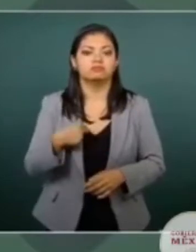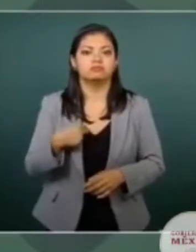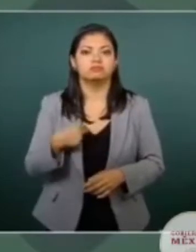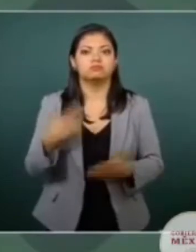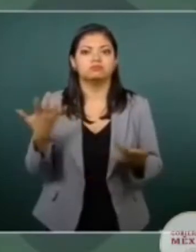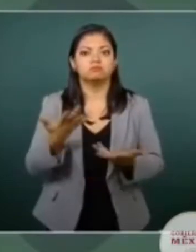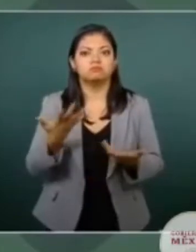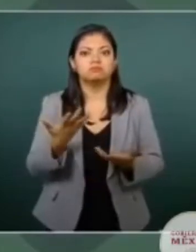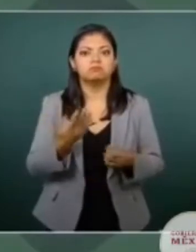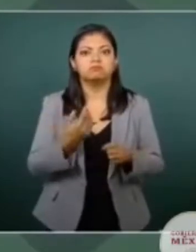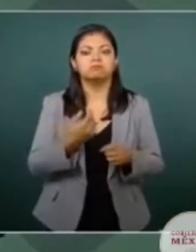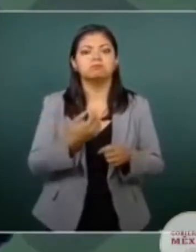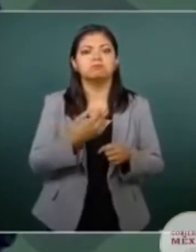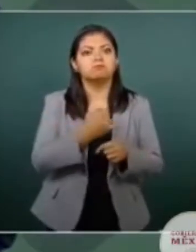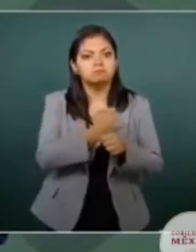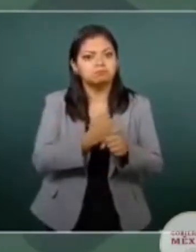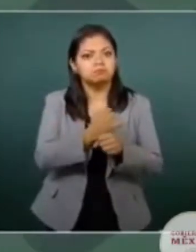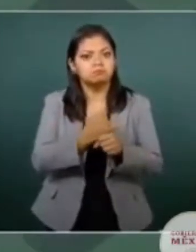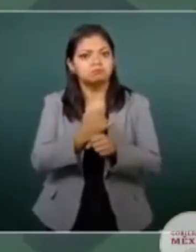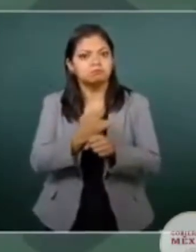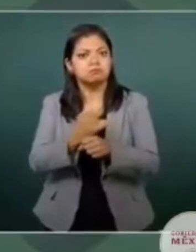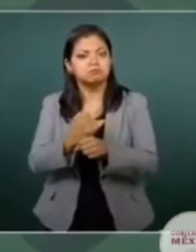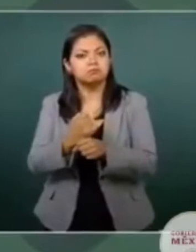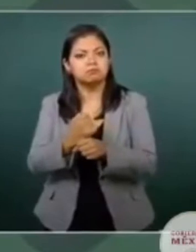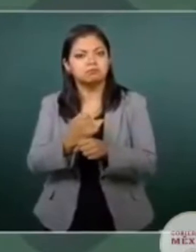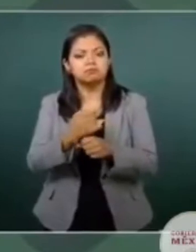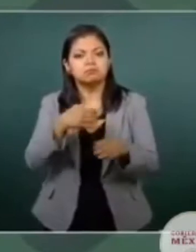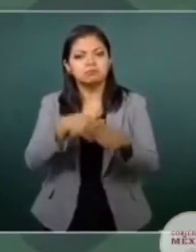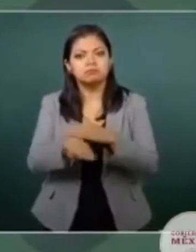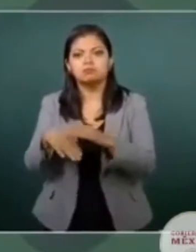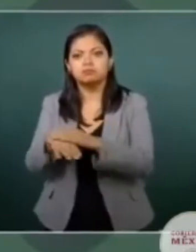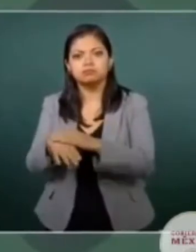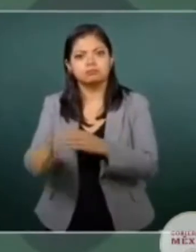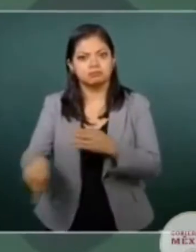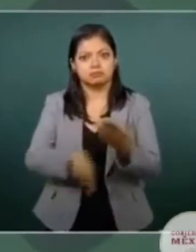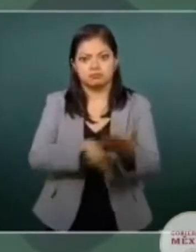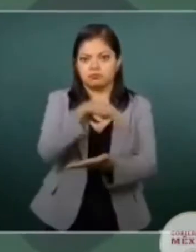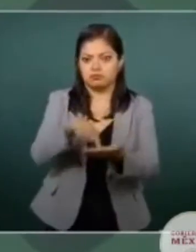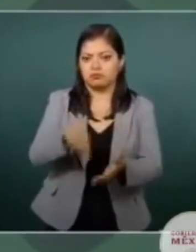esta escuela de aviación